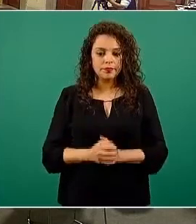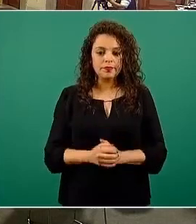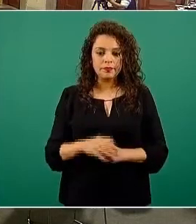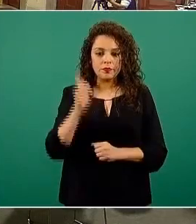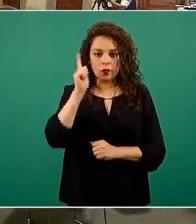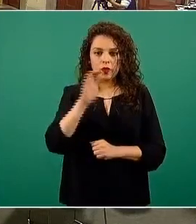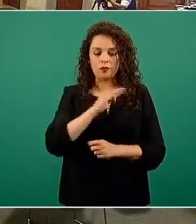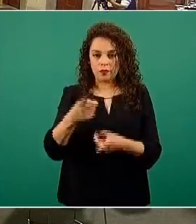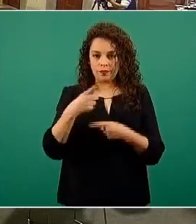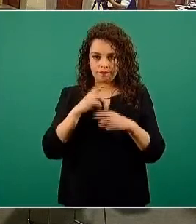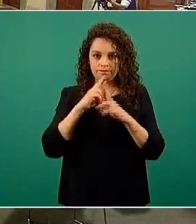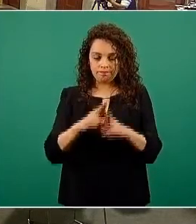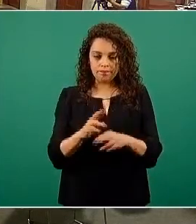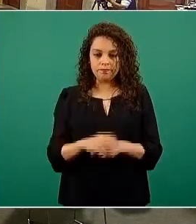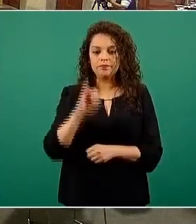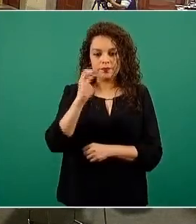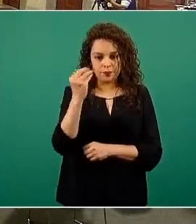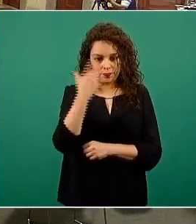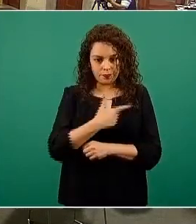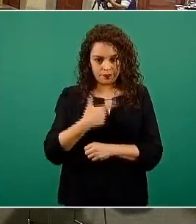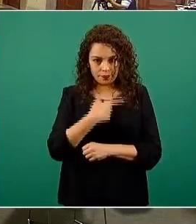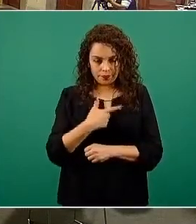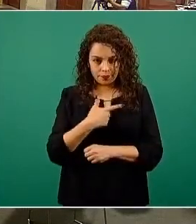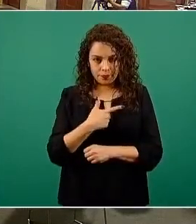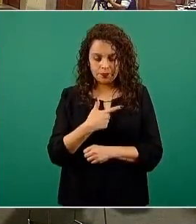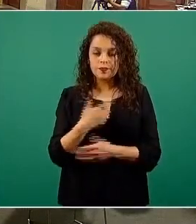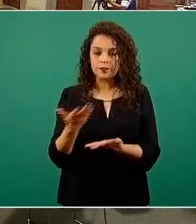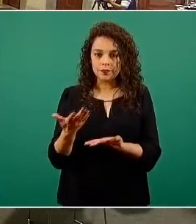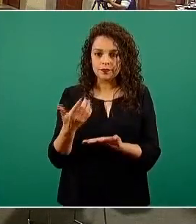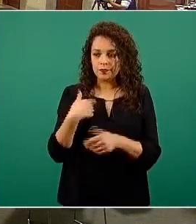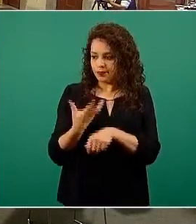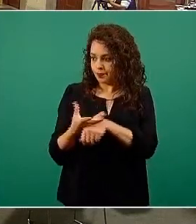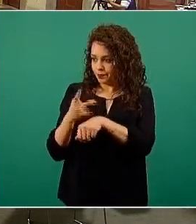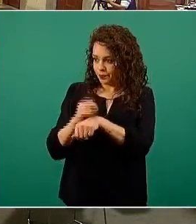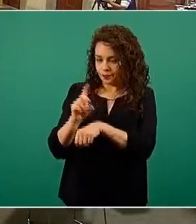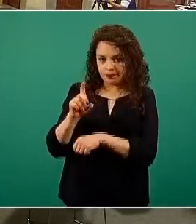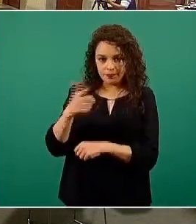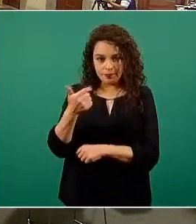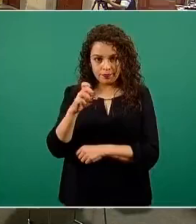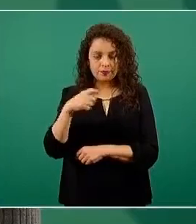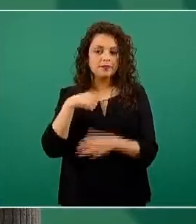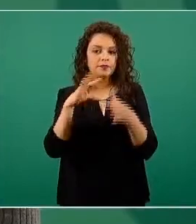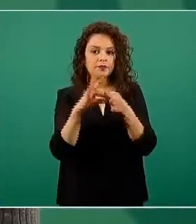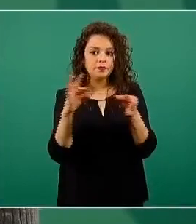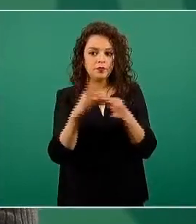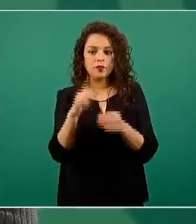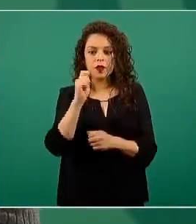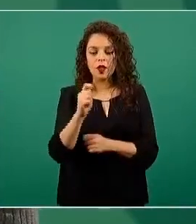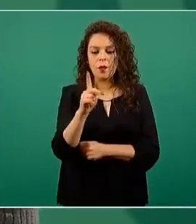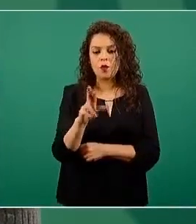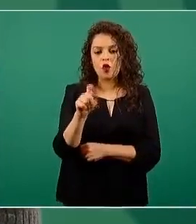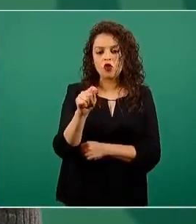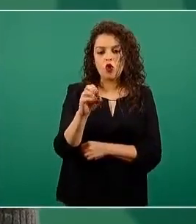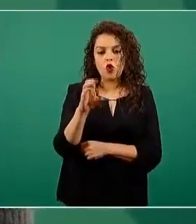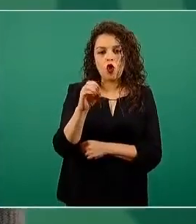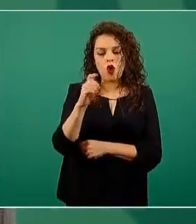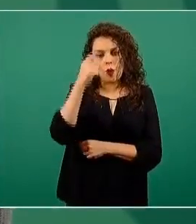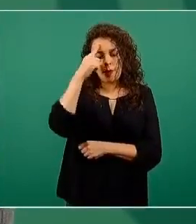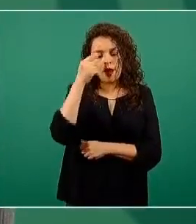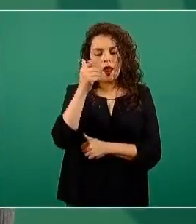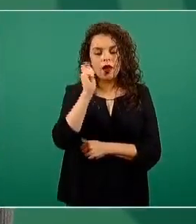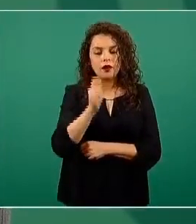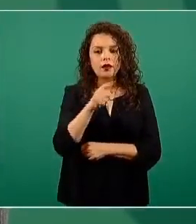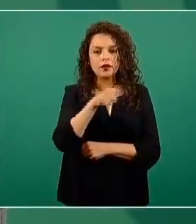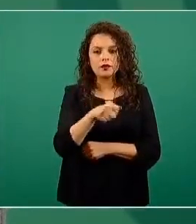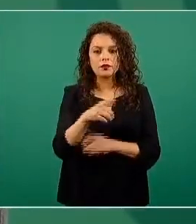doctor López-Gatell. Efectivamente, todo el protocolo que se da en atención a los casos confirmados, incluido del